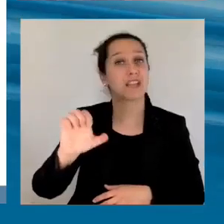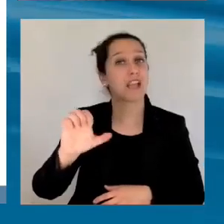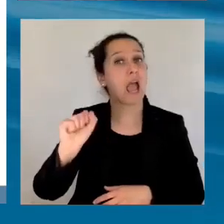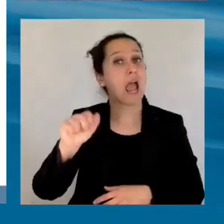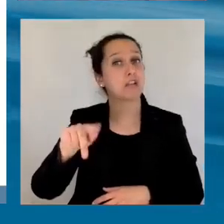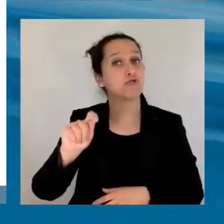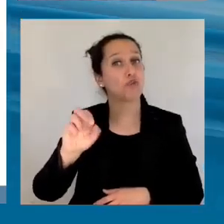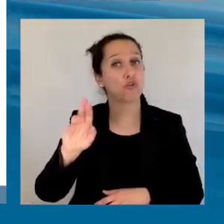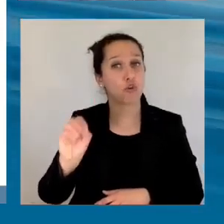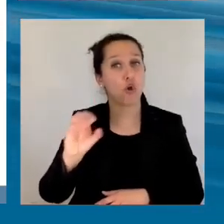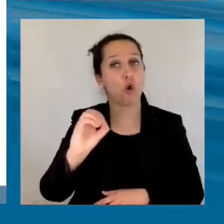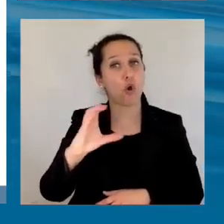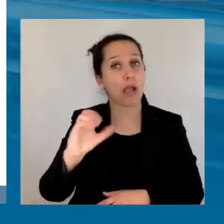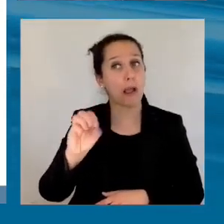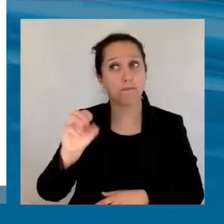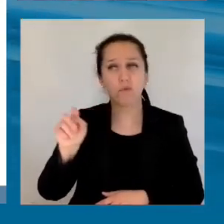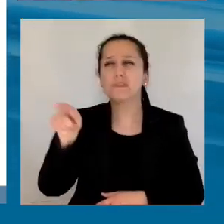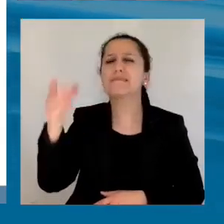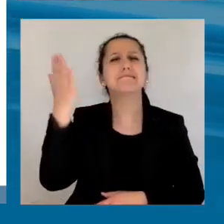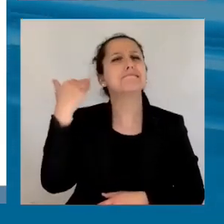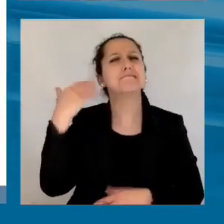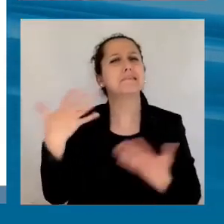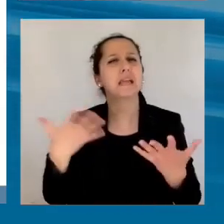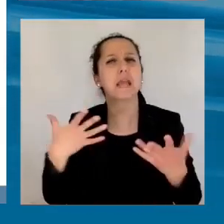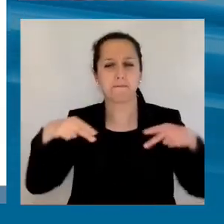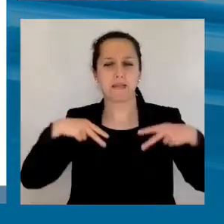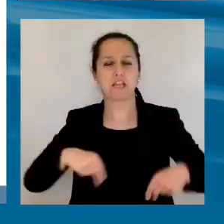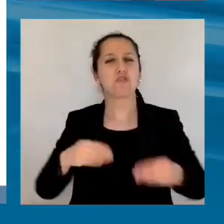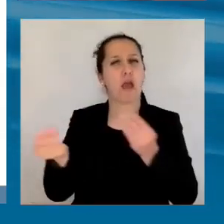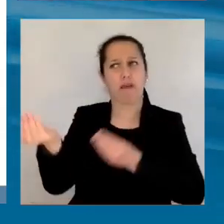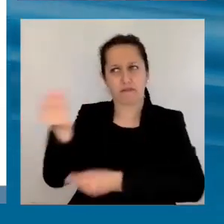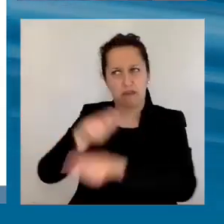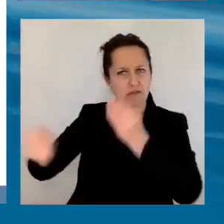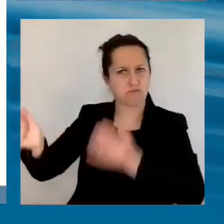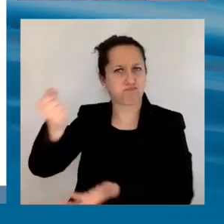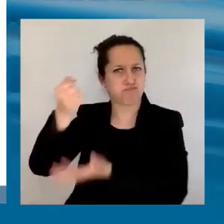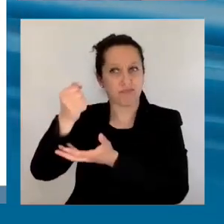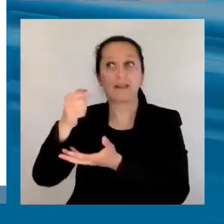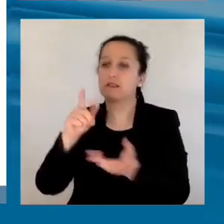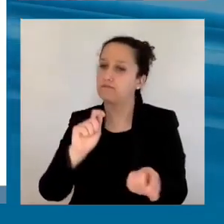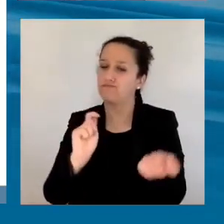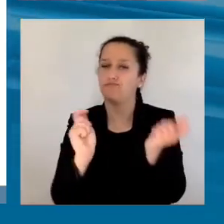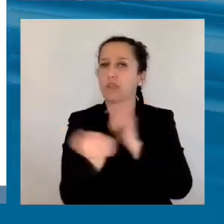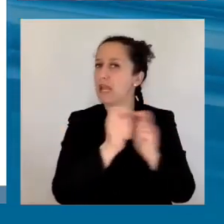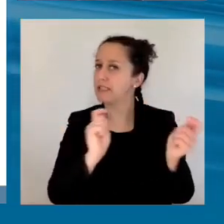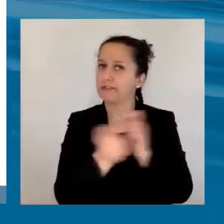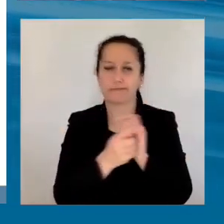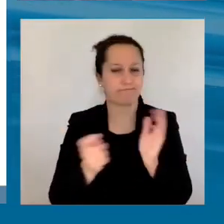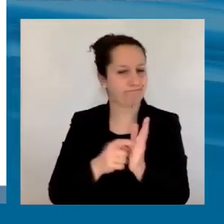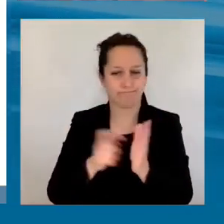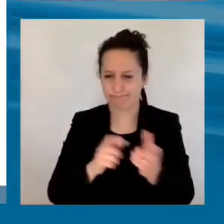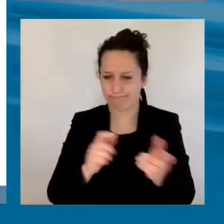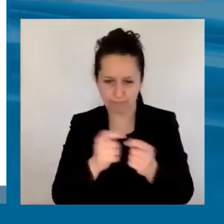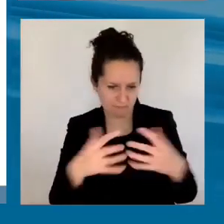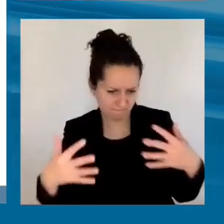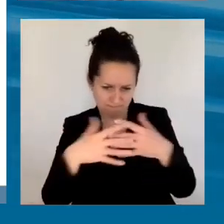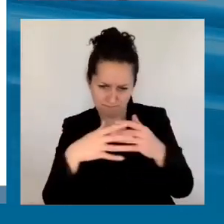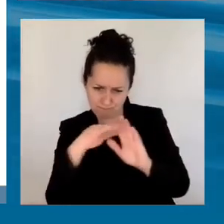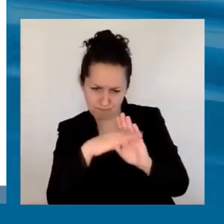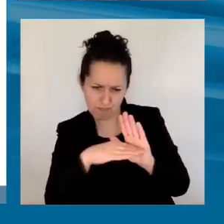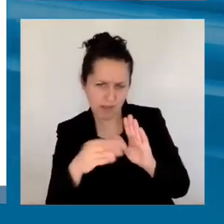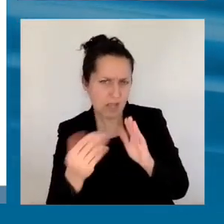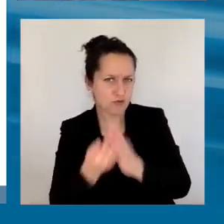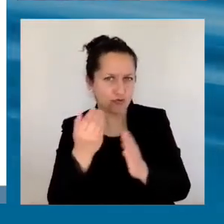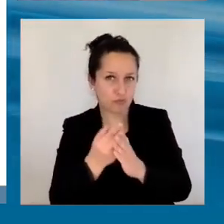fue ministro de Hacienda, de tener una reforma tributaria tan difícil que es eso, luego cuando hables José Antonio puedas